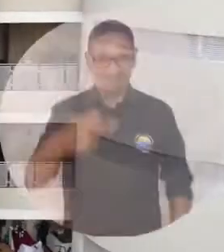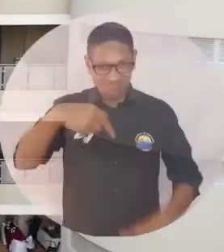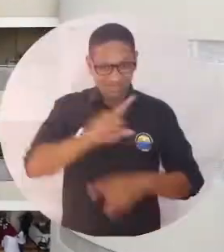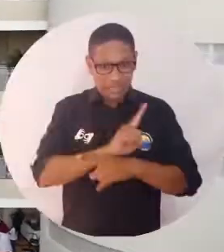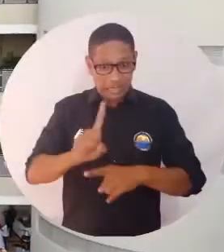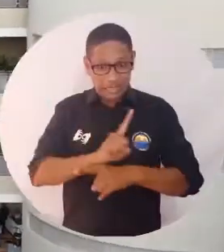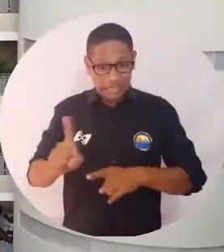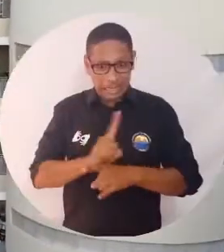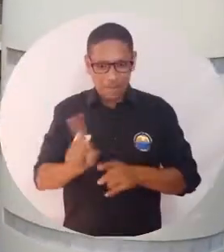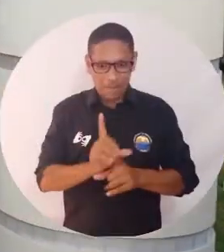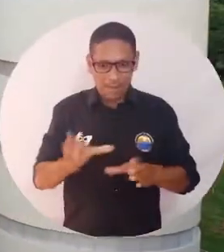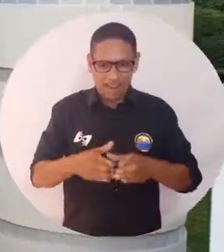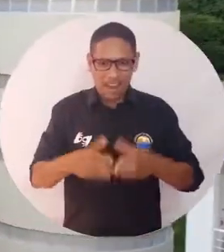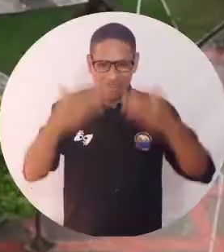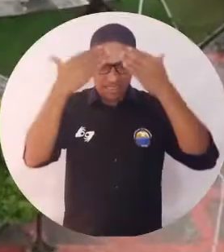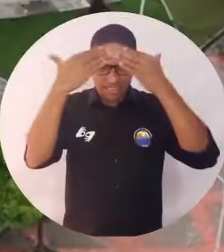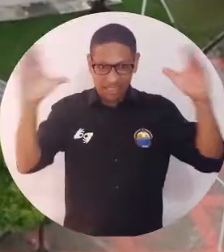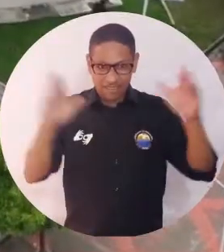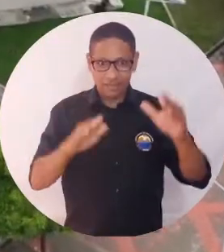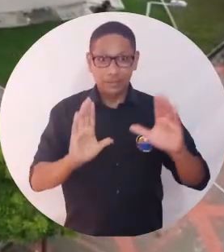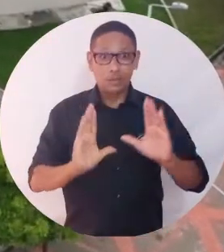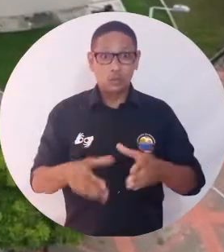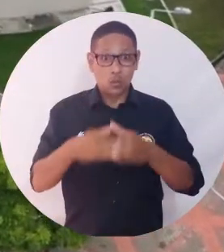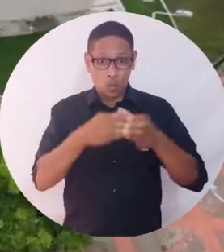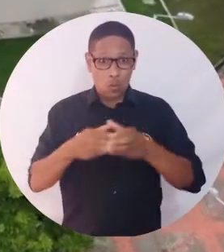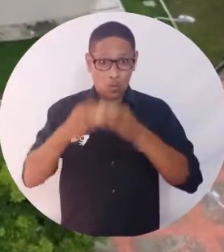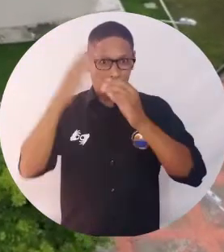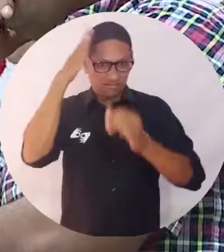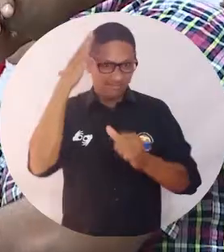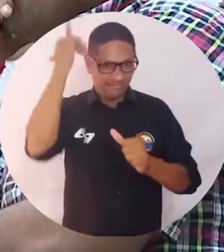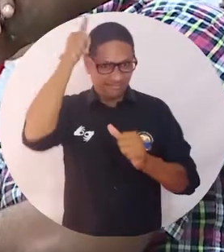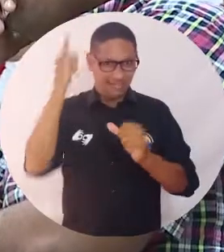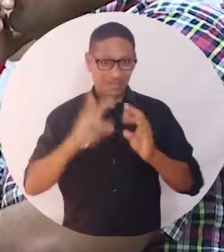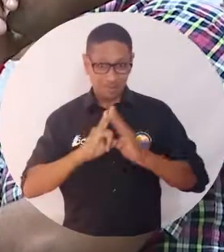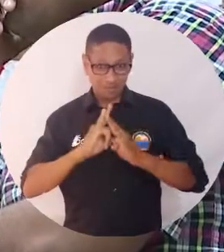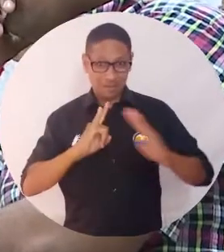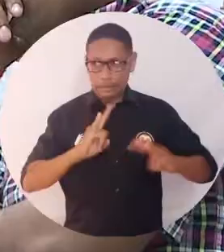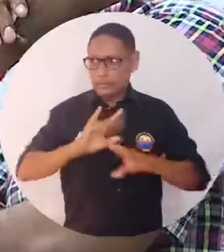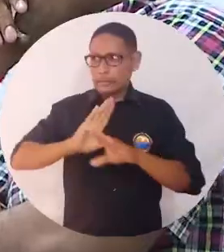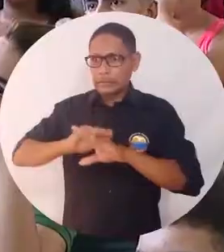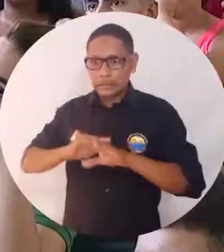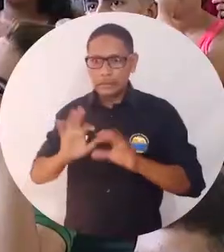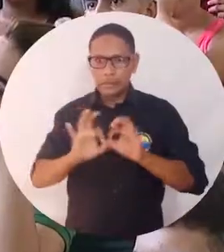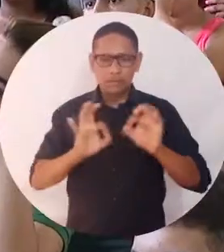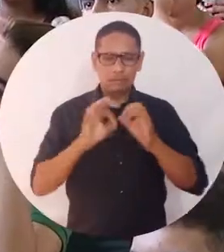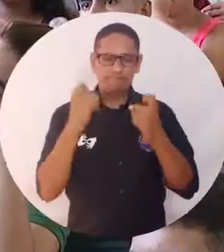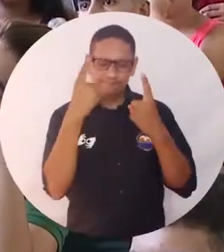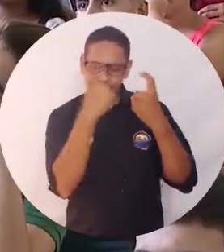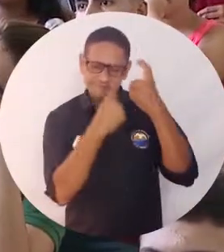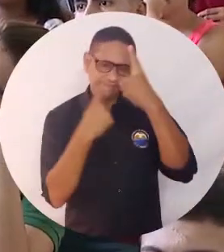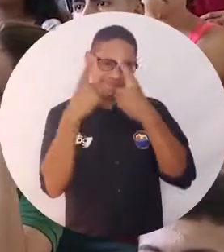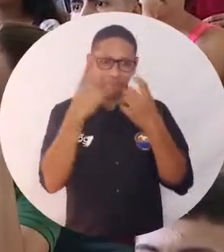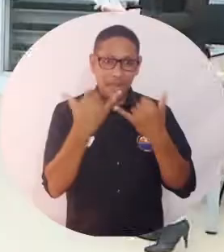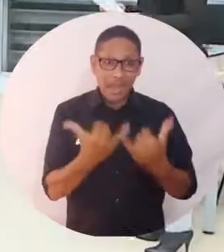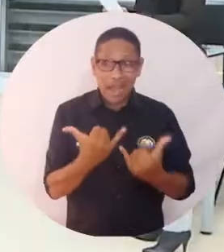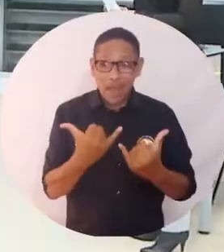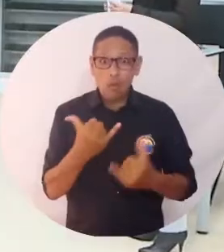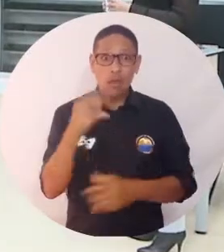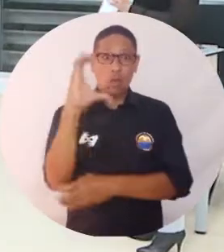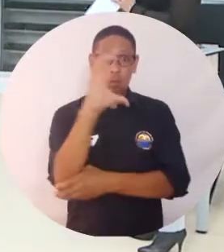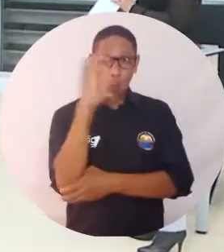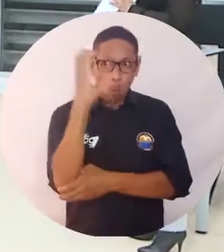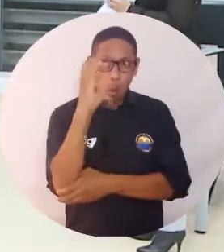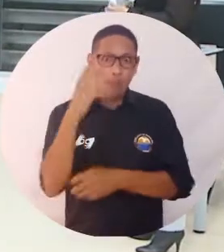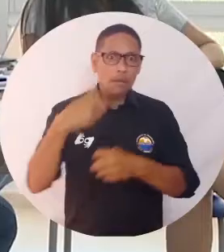En el marco de las Semanas de Aula Abierta establecidas por el Consejo Académico de la Universidad del Magdalena para fomentar la reflexión sobre la